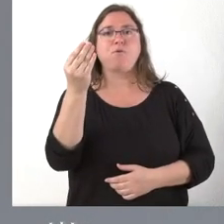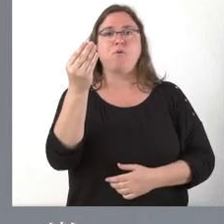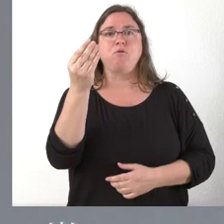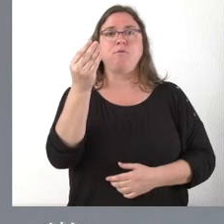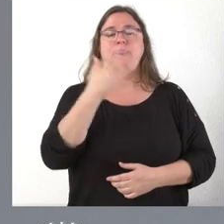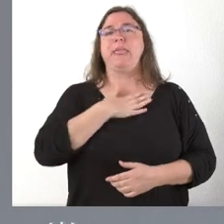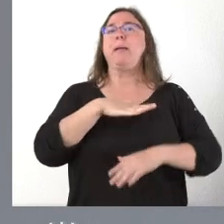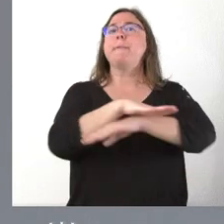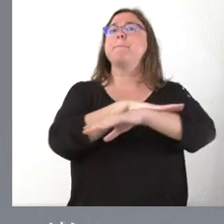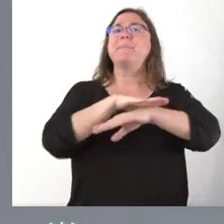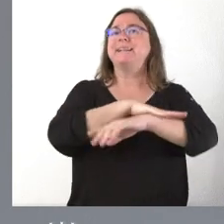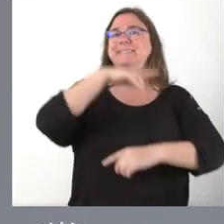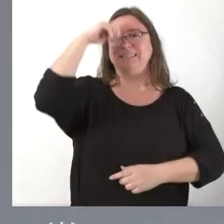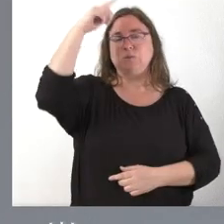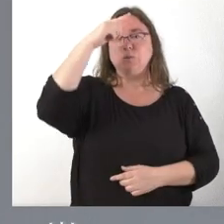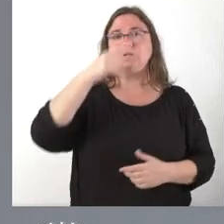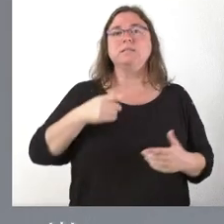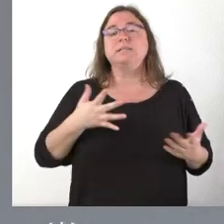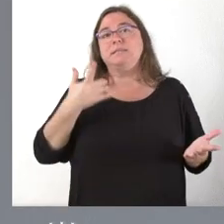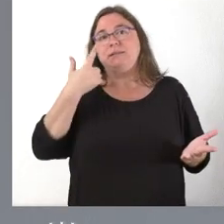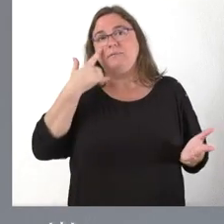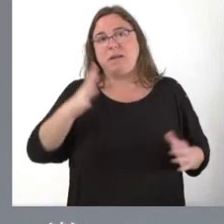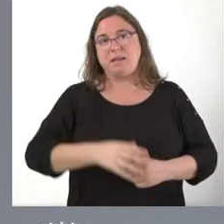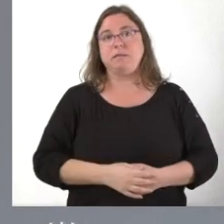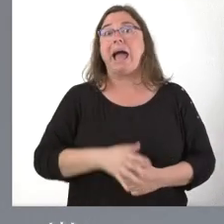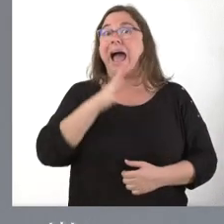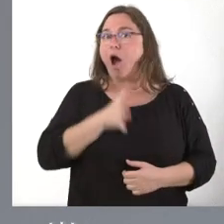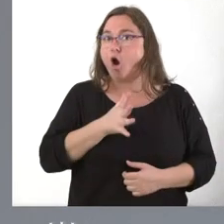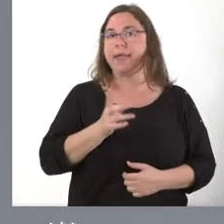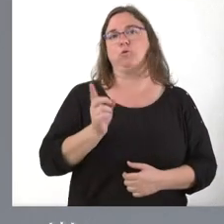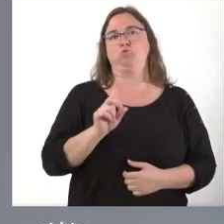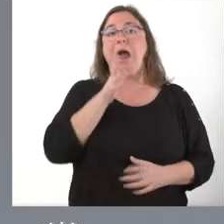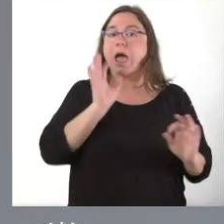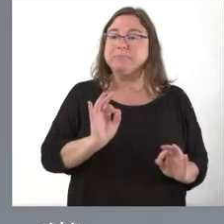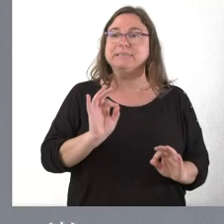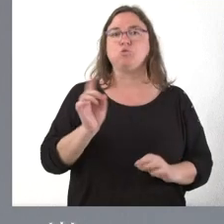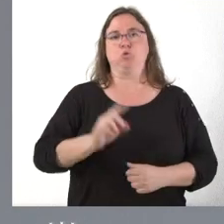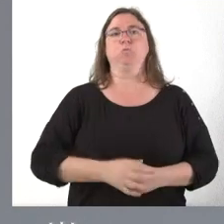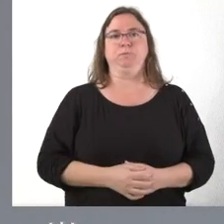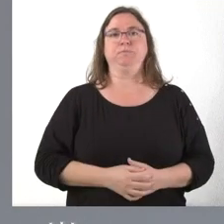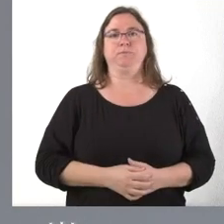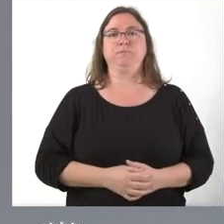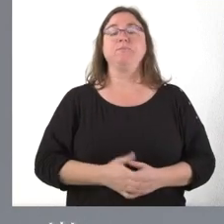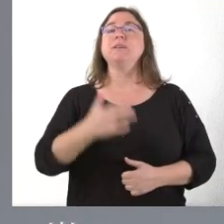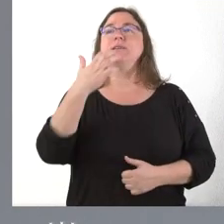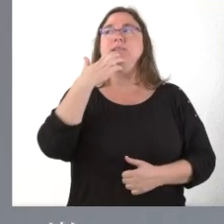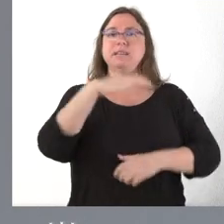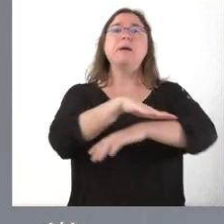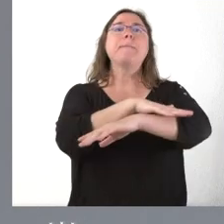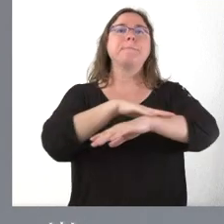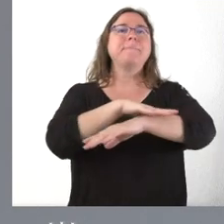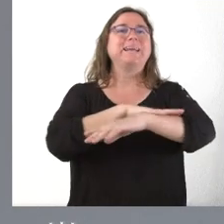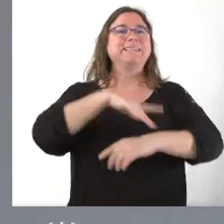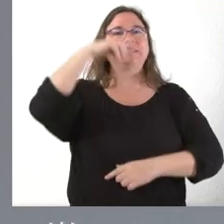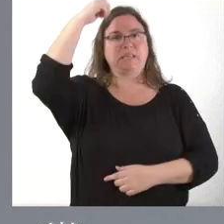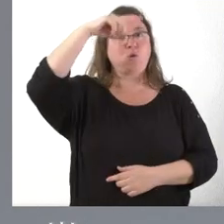Ministerio de Cultura, mire, ahora mismo no, ahora mismo no. Ese Ministerio de Cultura, el